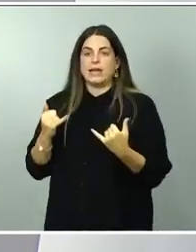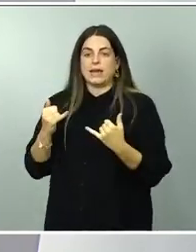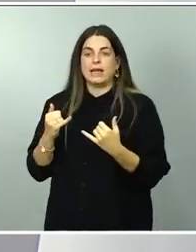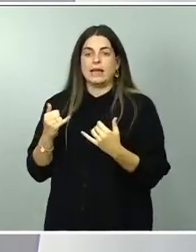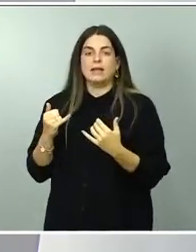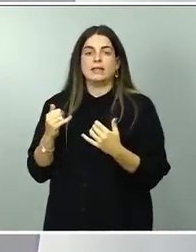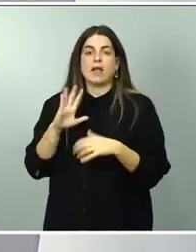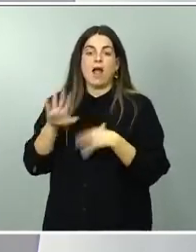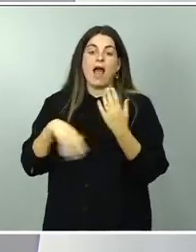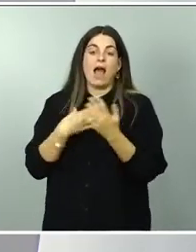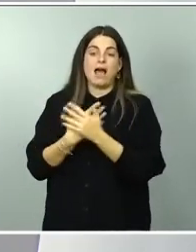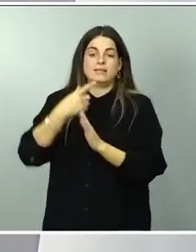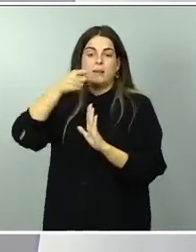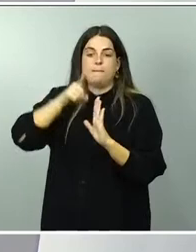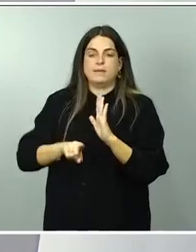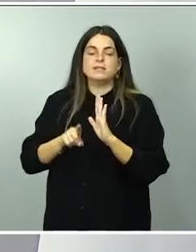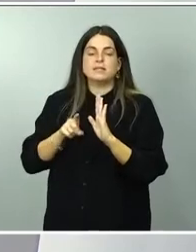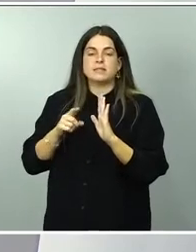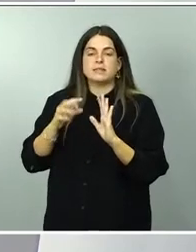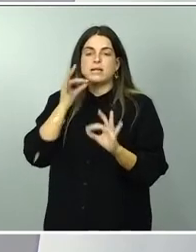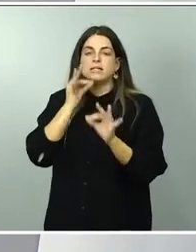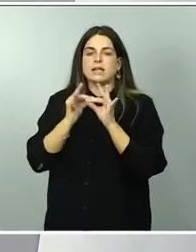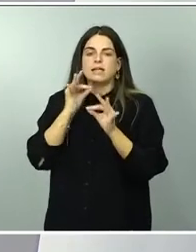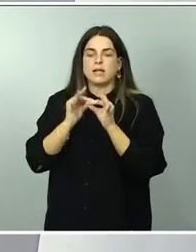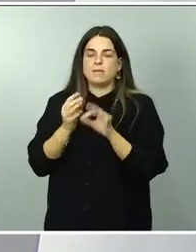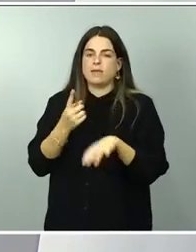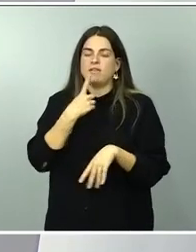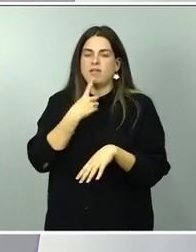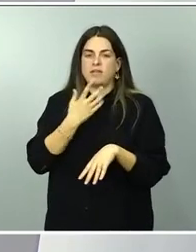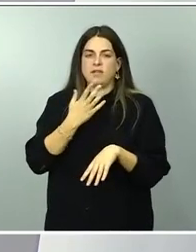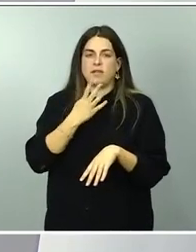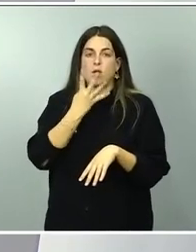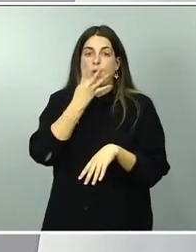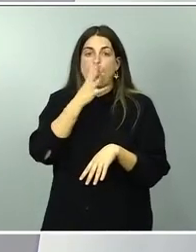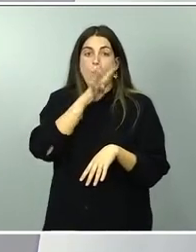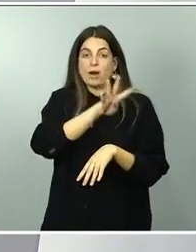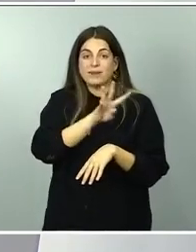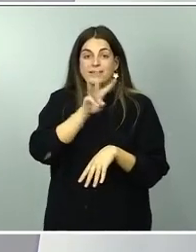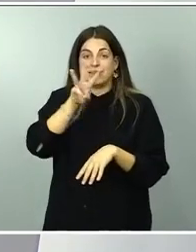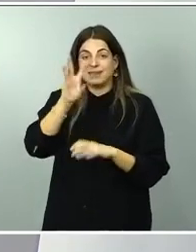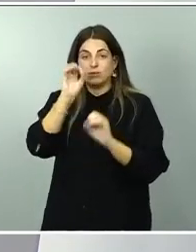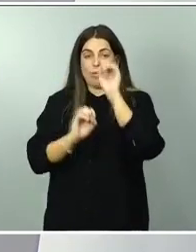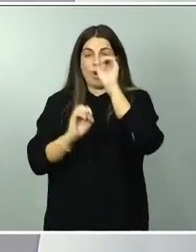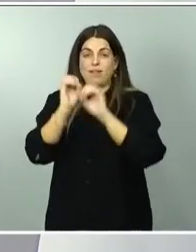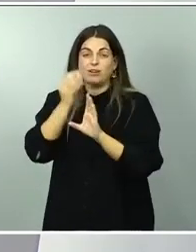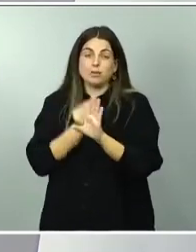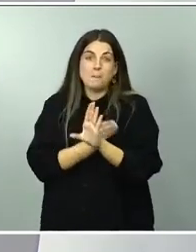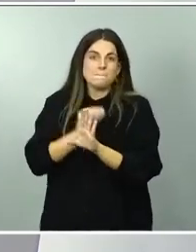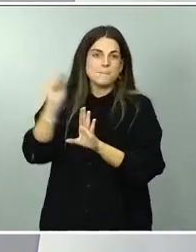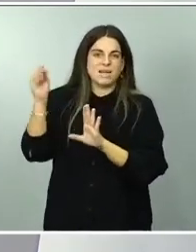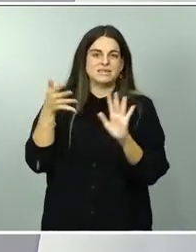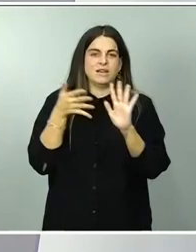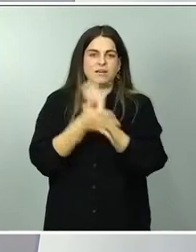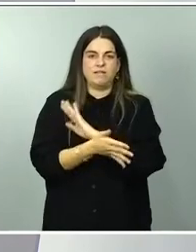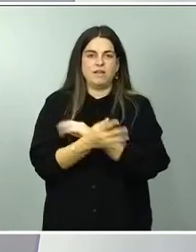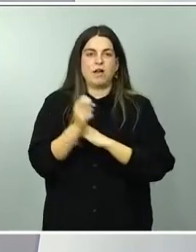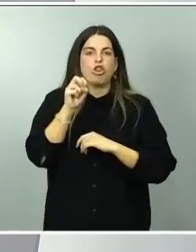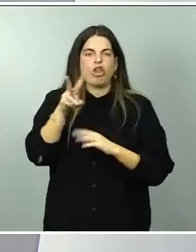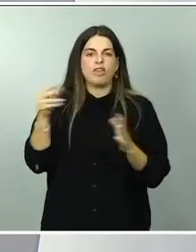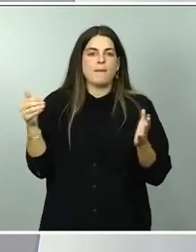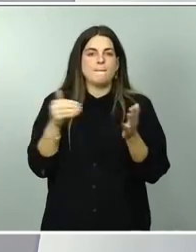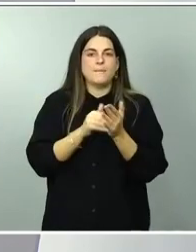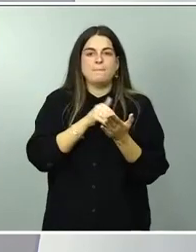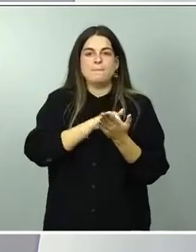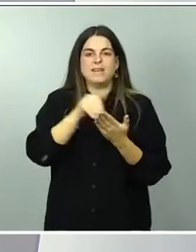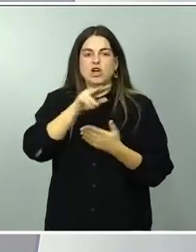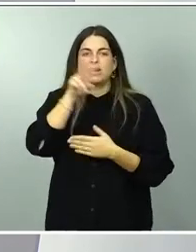mes de septiembre, reflejan un incremento del 43%. Son casi 12.000 millones de euros